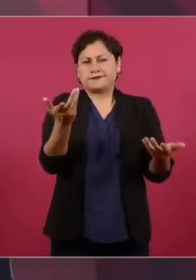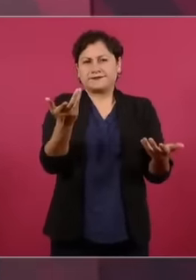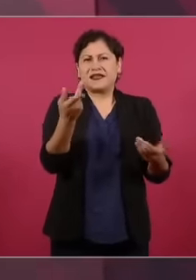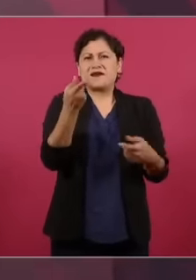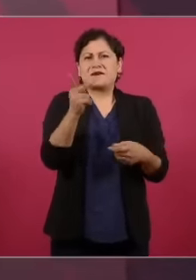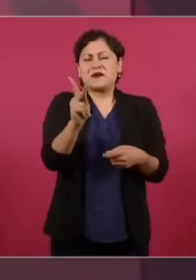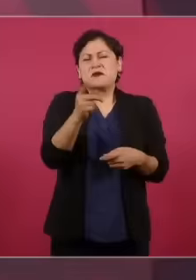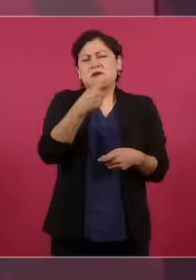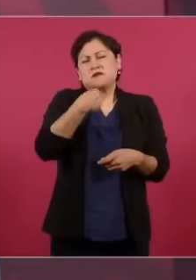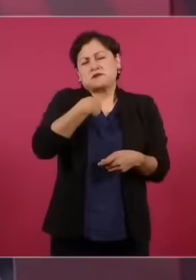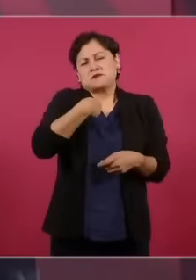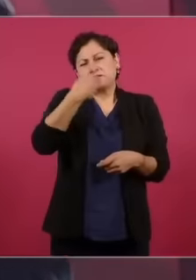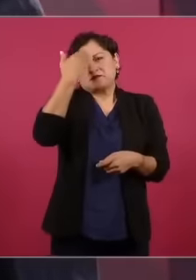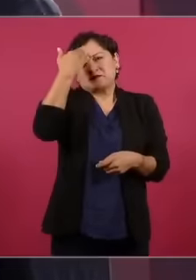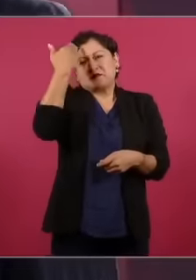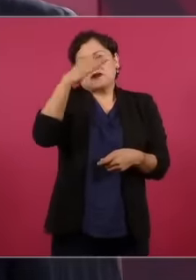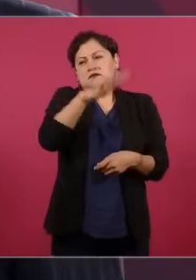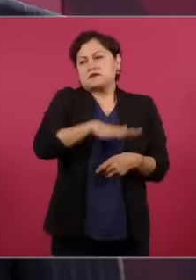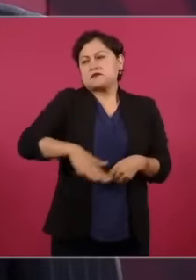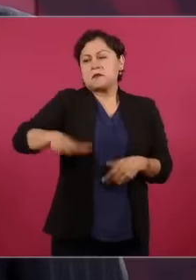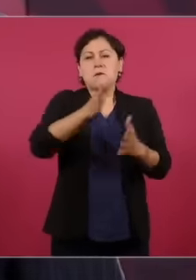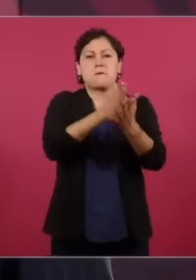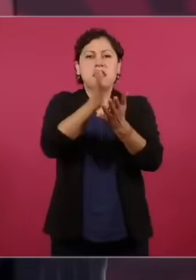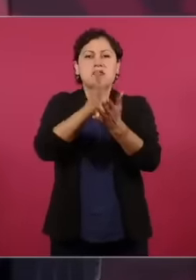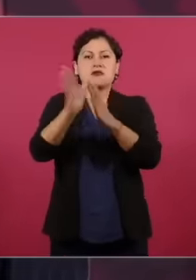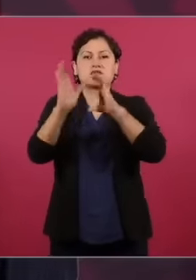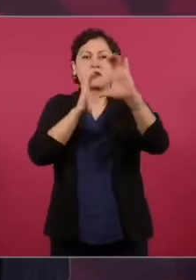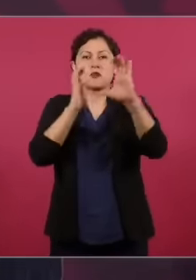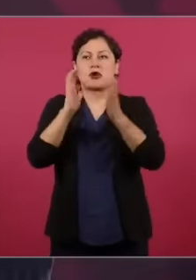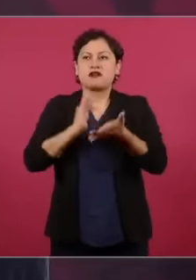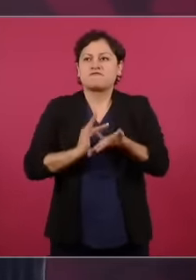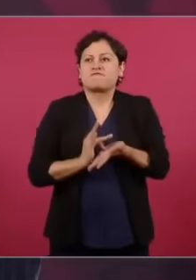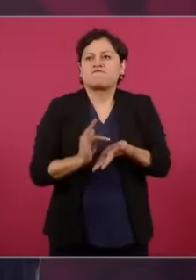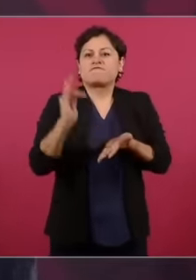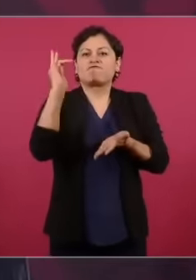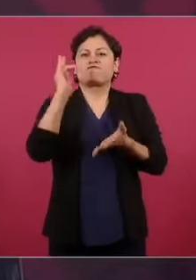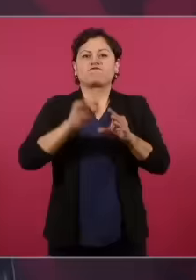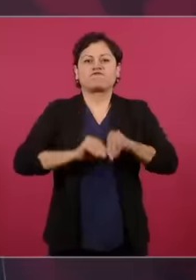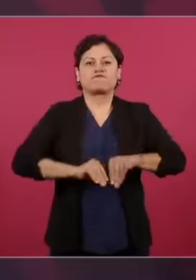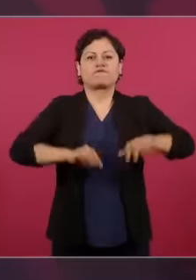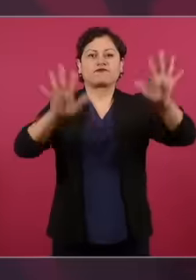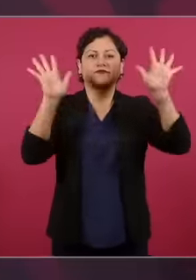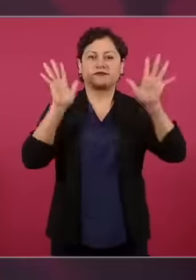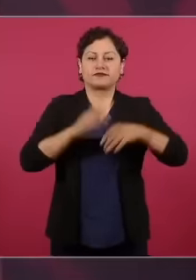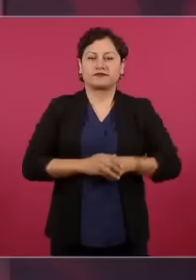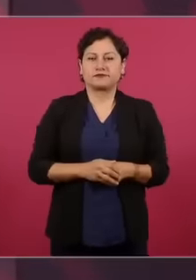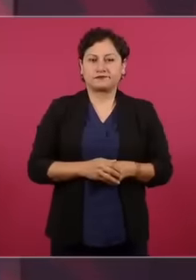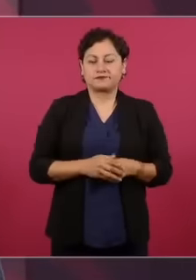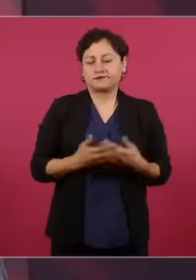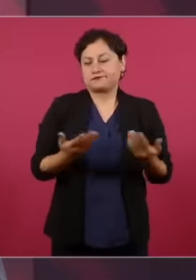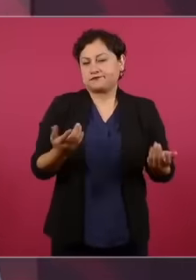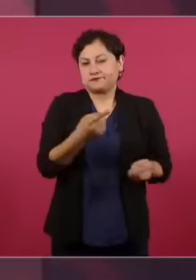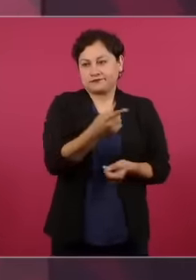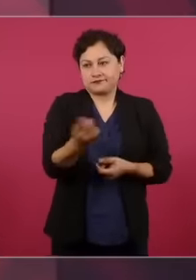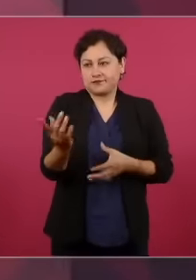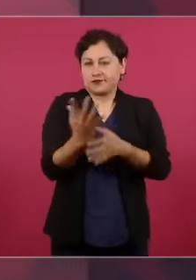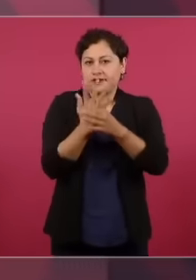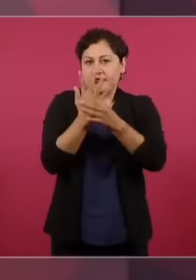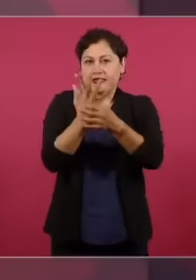este lo destacaron van a decir que a mano alzada resolvimos